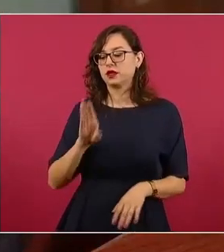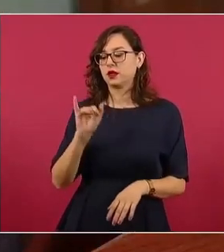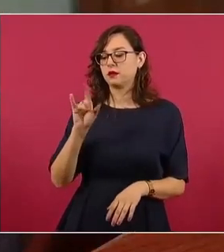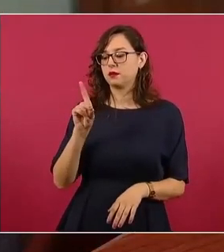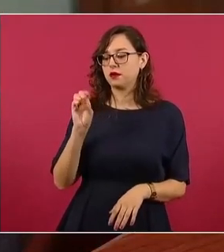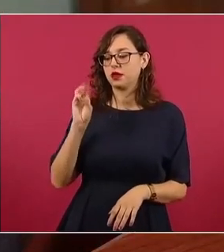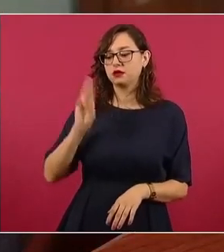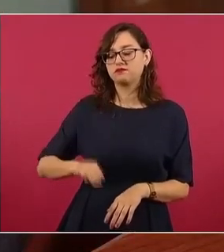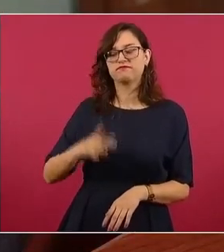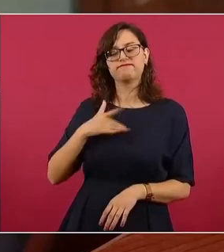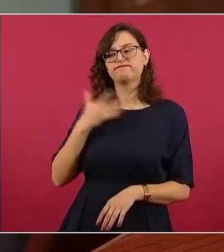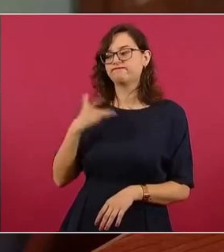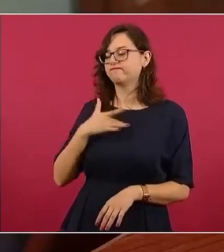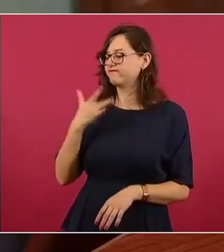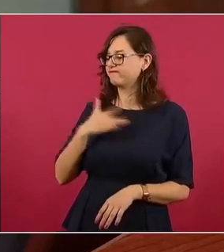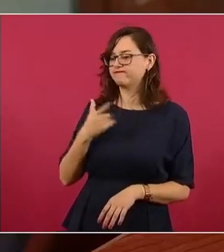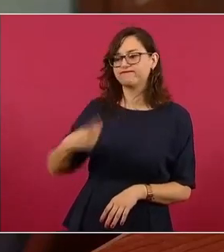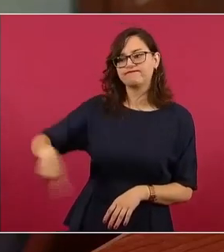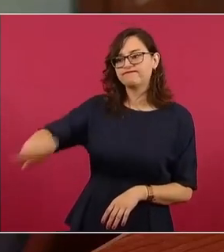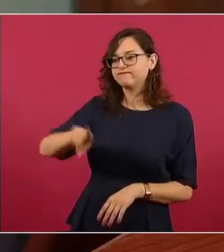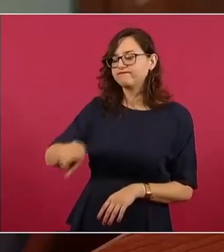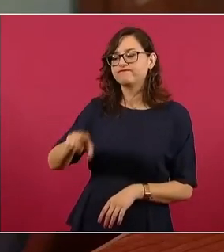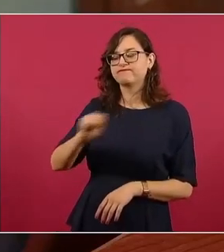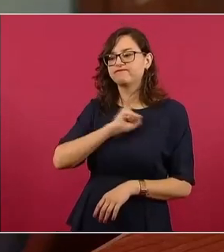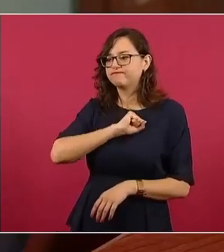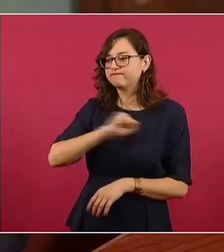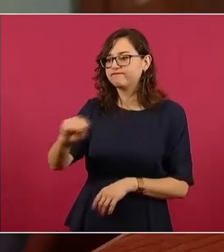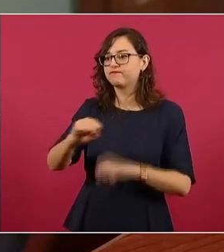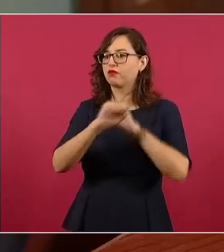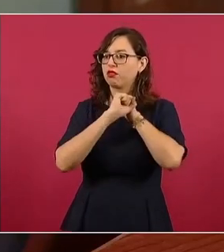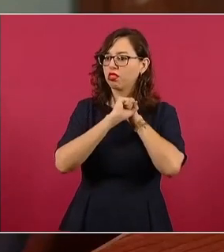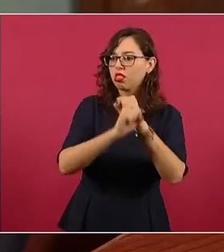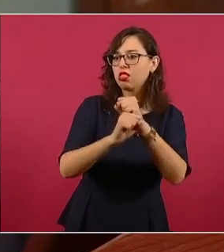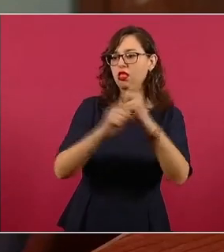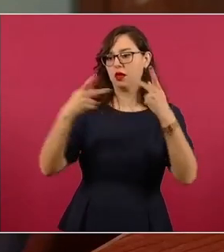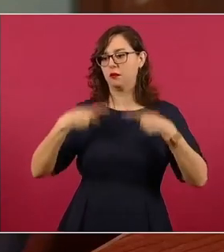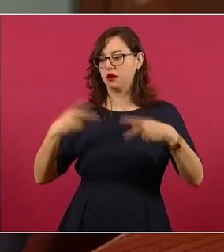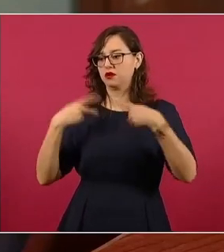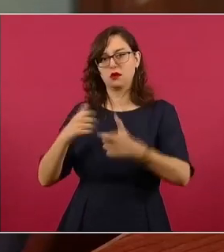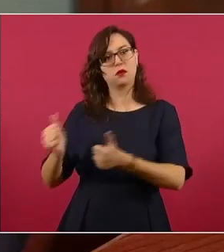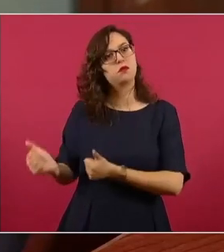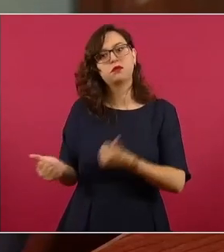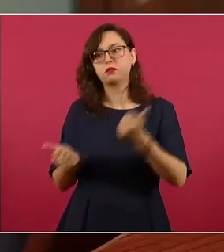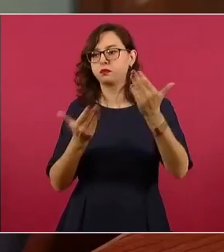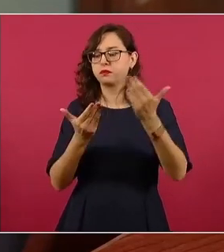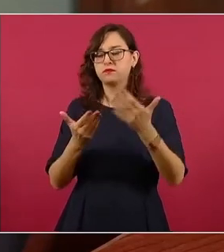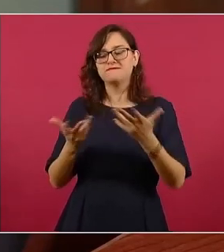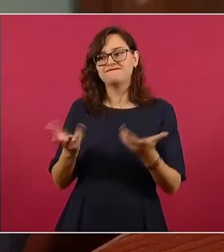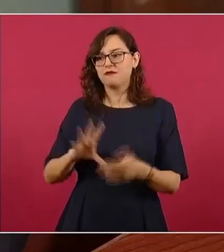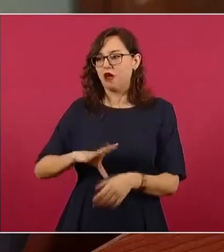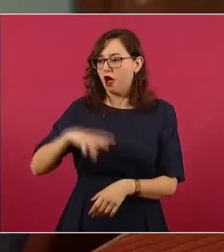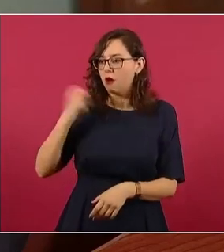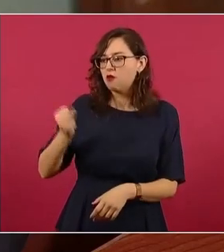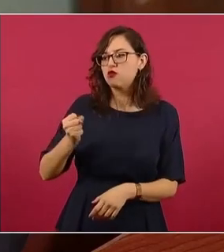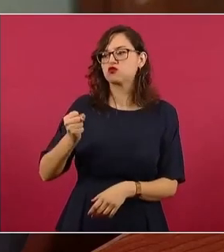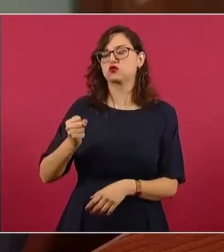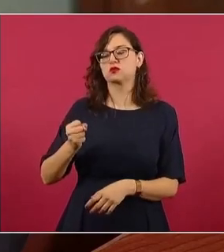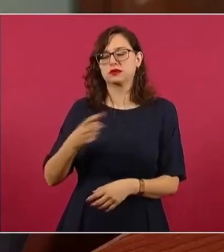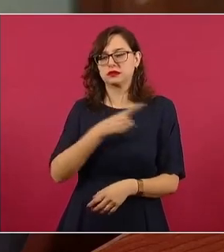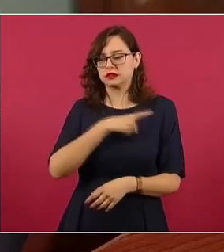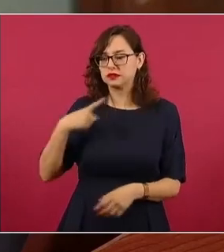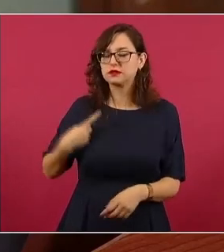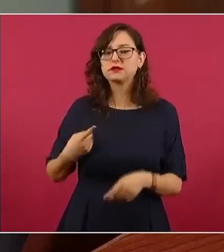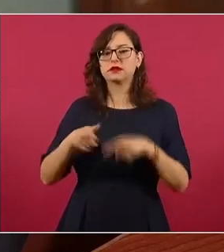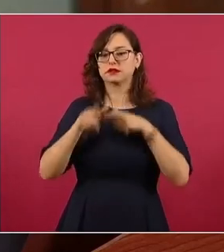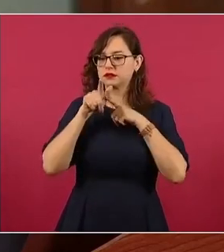luchando contra la industria criminal para impedir que los contrabandistas y traficantes de personas se aprovechen de las personas que